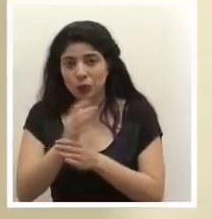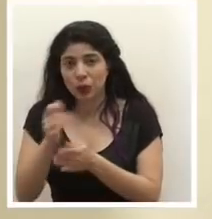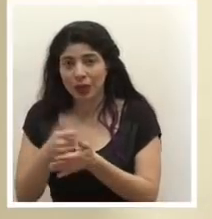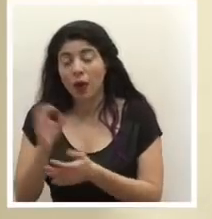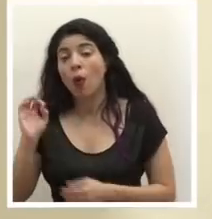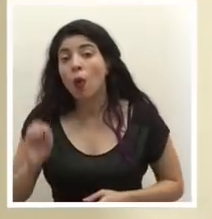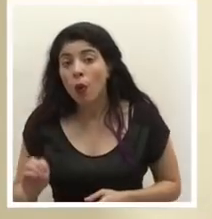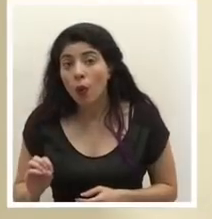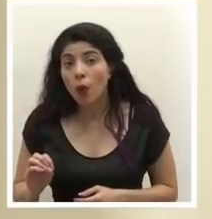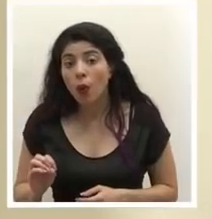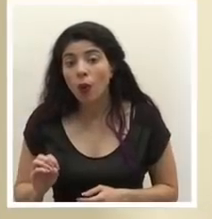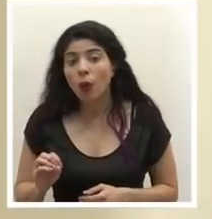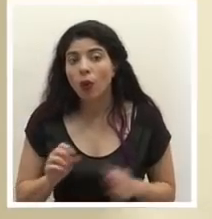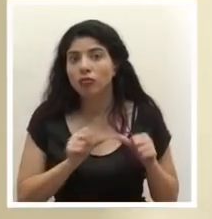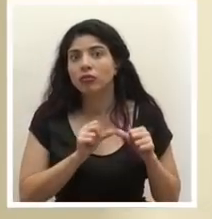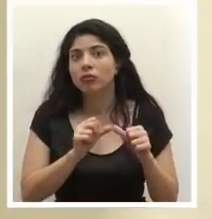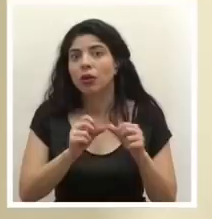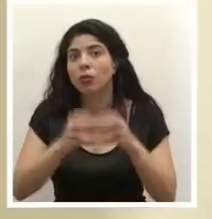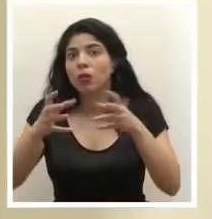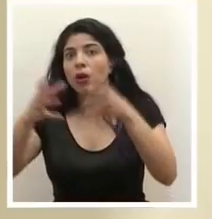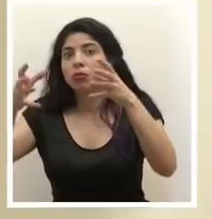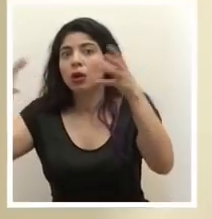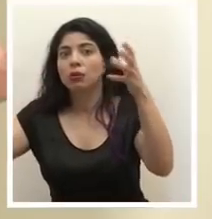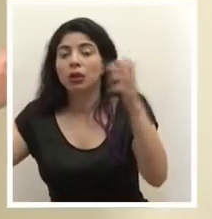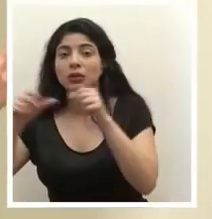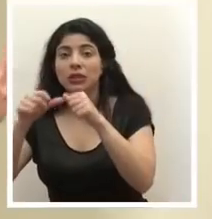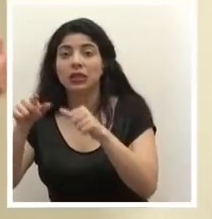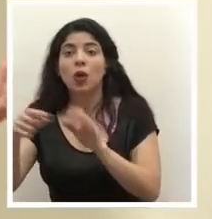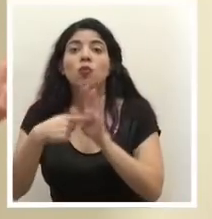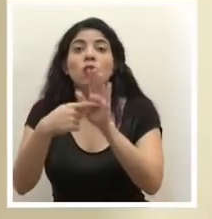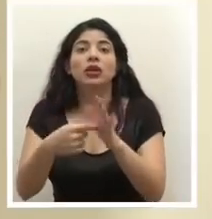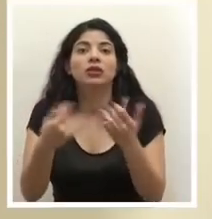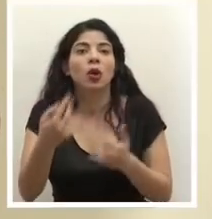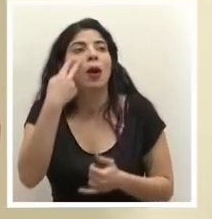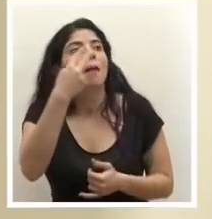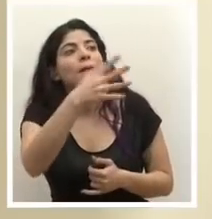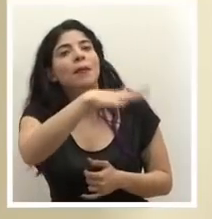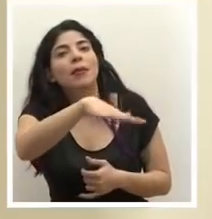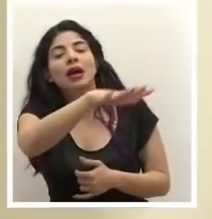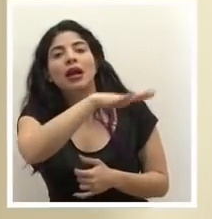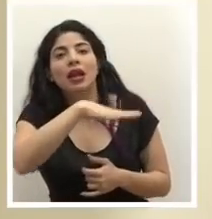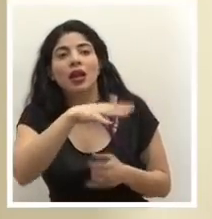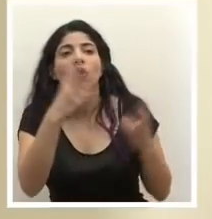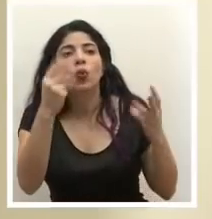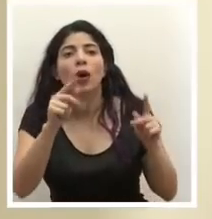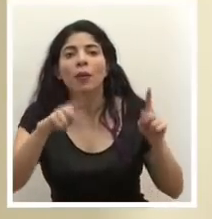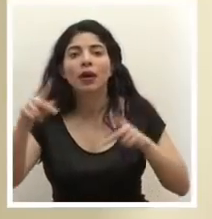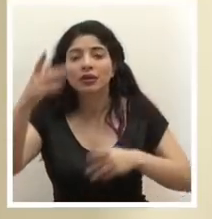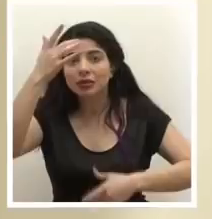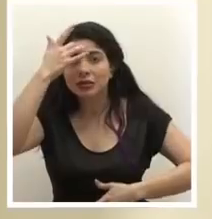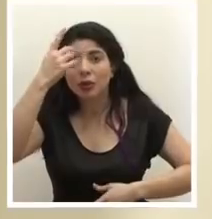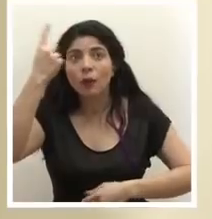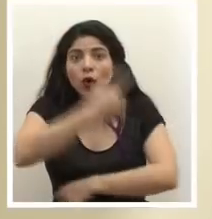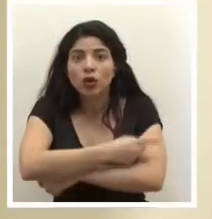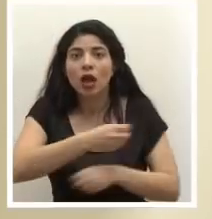ser una tendencia creciente que refleje lo que estamos viendo en los diagnósticos, el número de diagnósticos cada